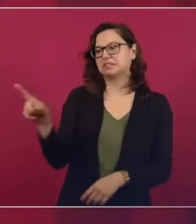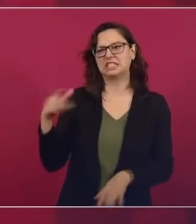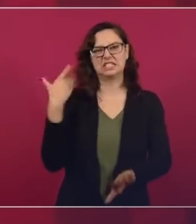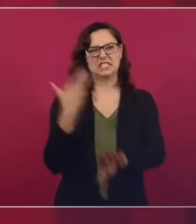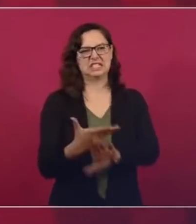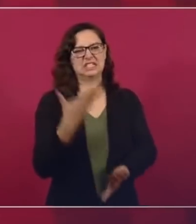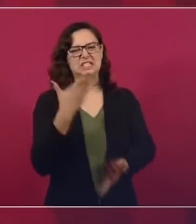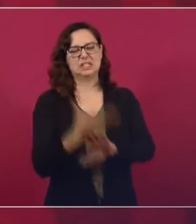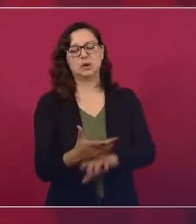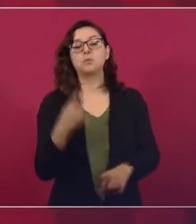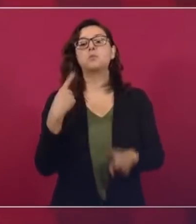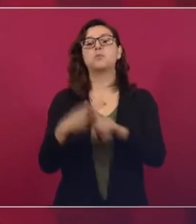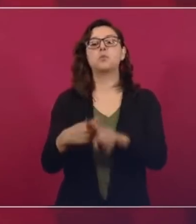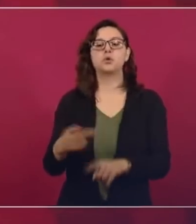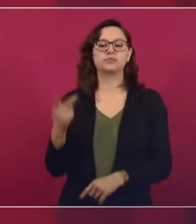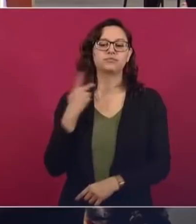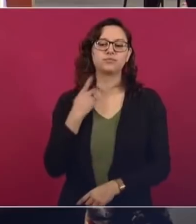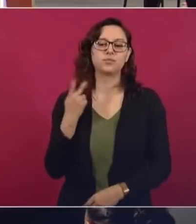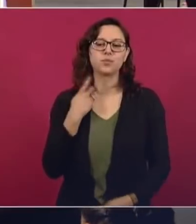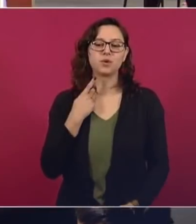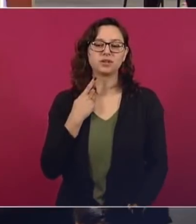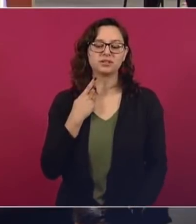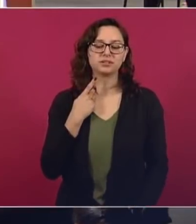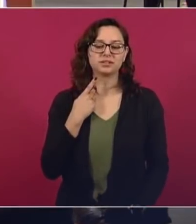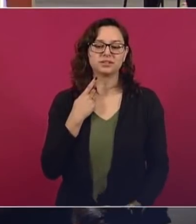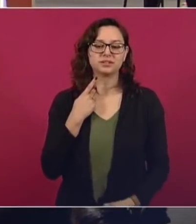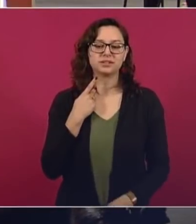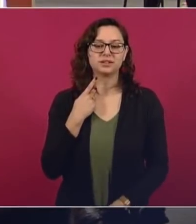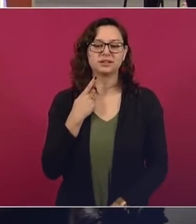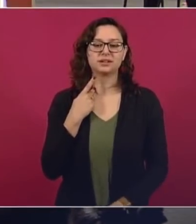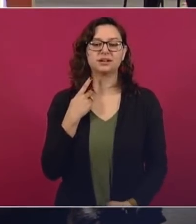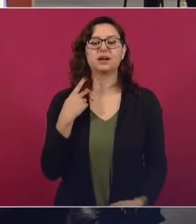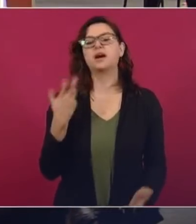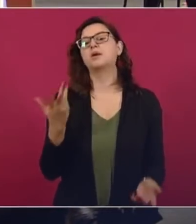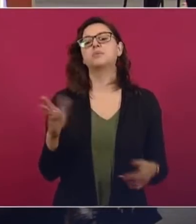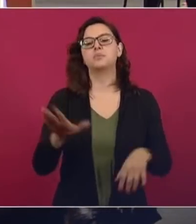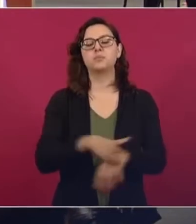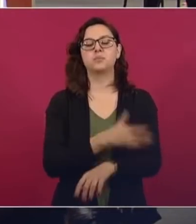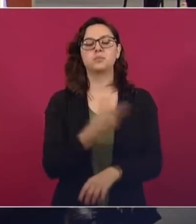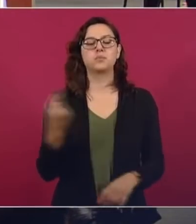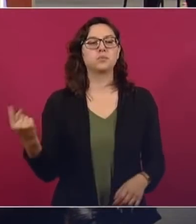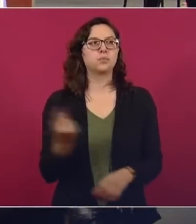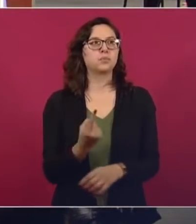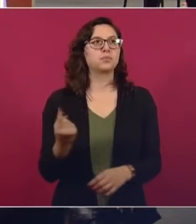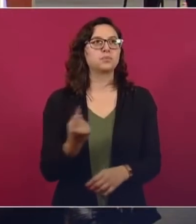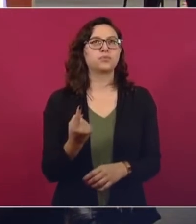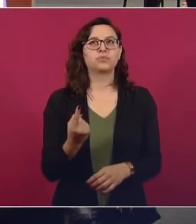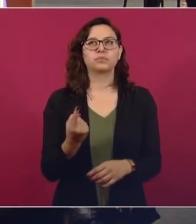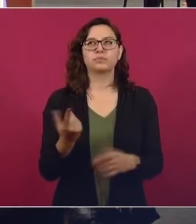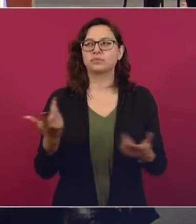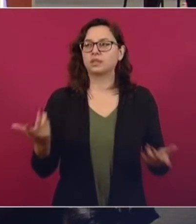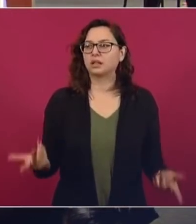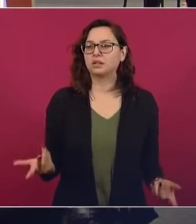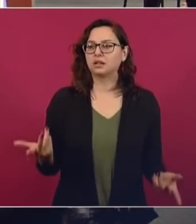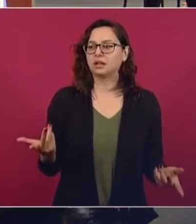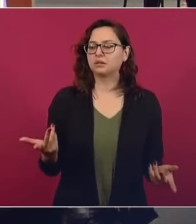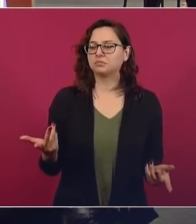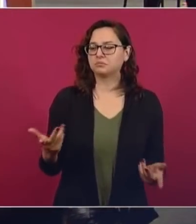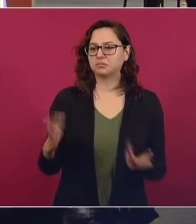porque los ambientalistas se